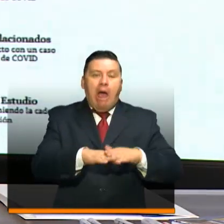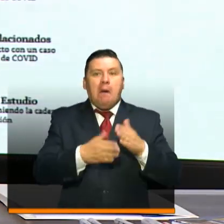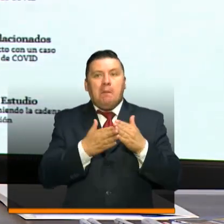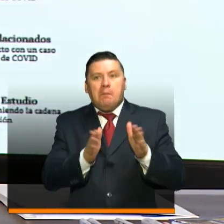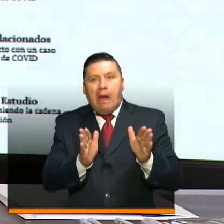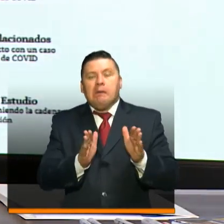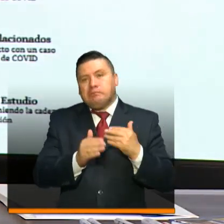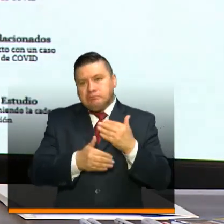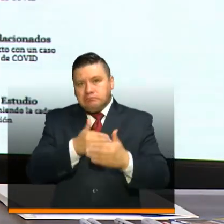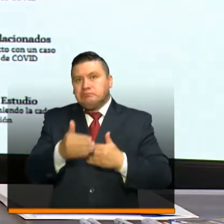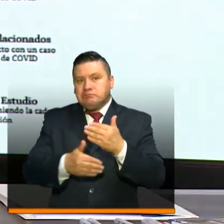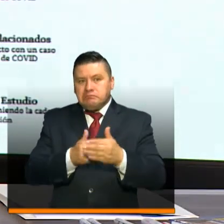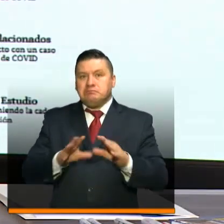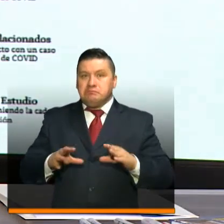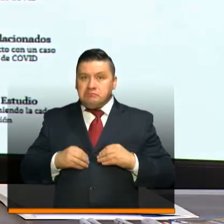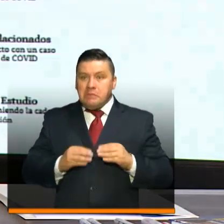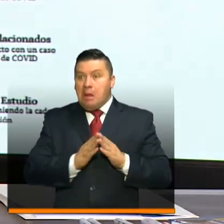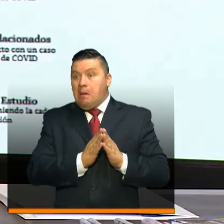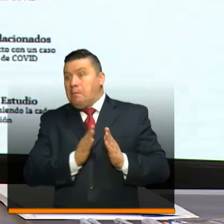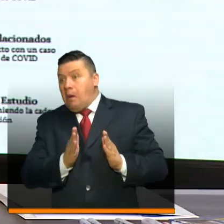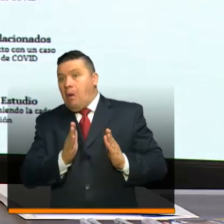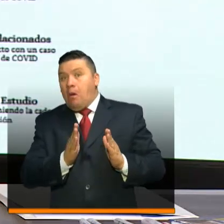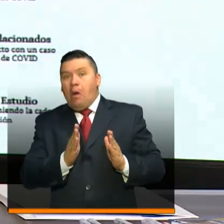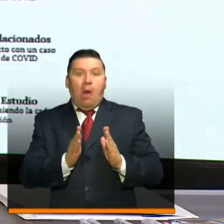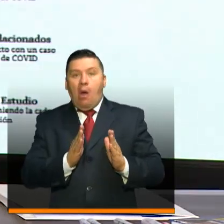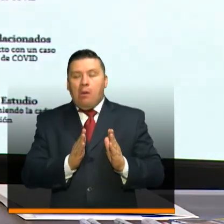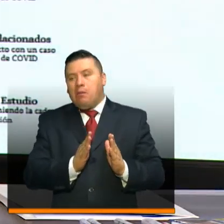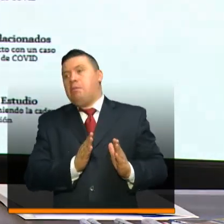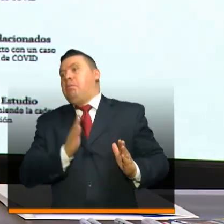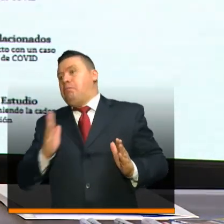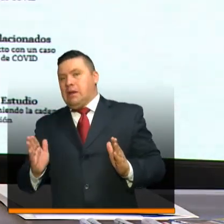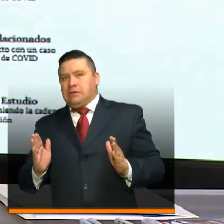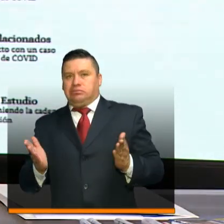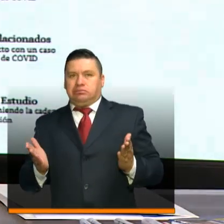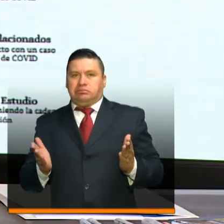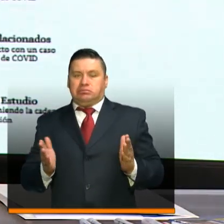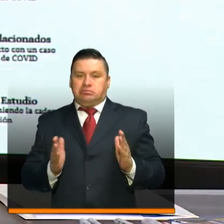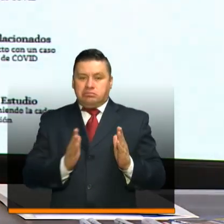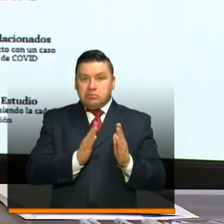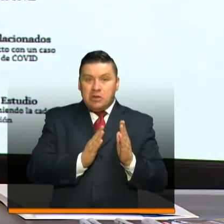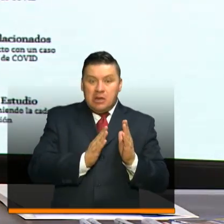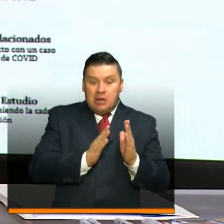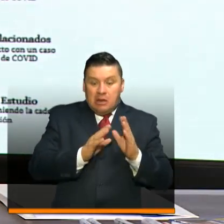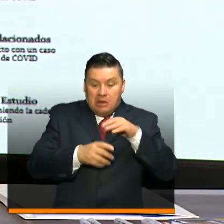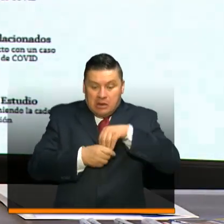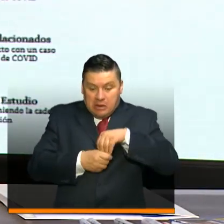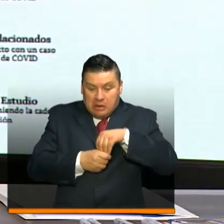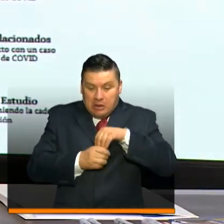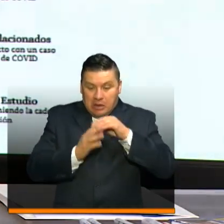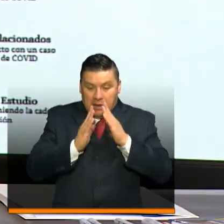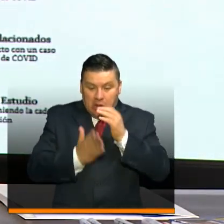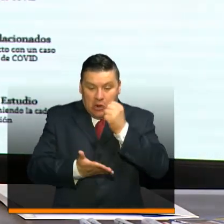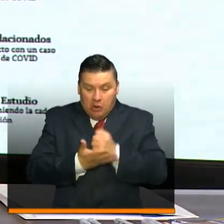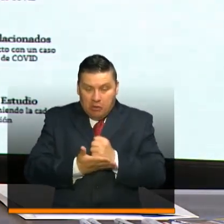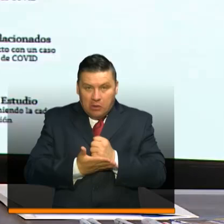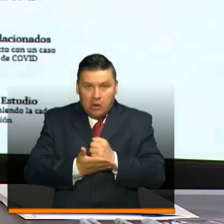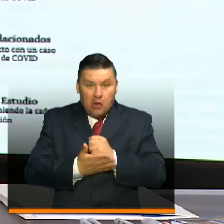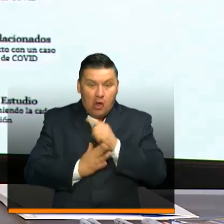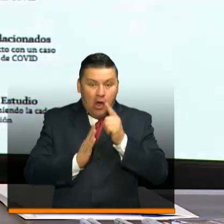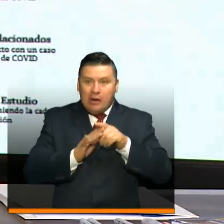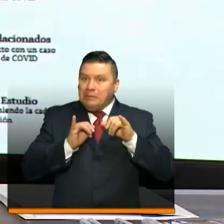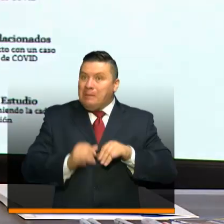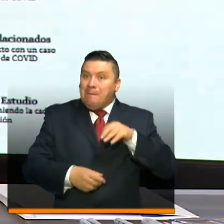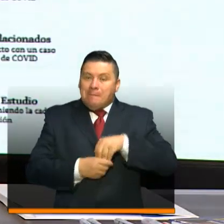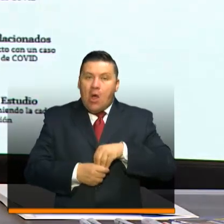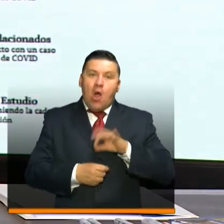de decir si la medida se amplía o si por el contrario pasamos de un aislamiento preventivo obligatorio total